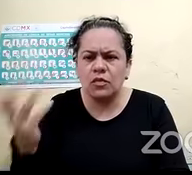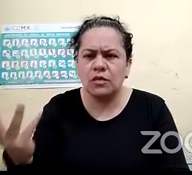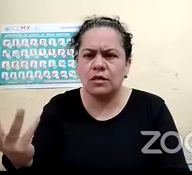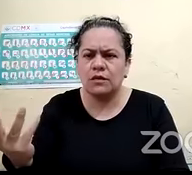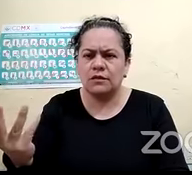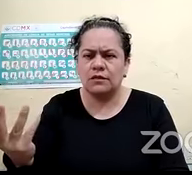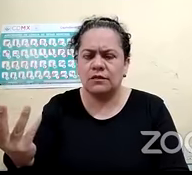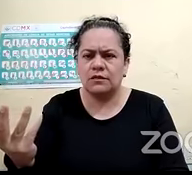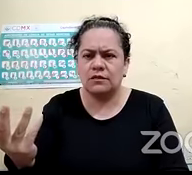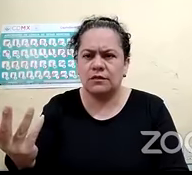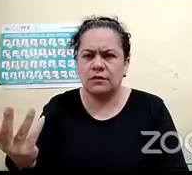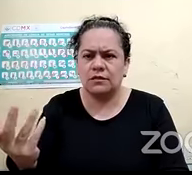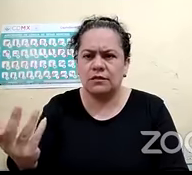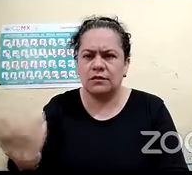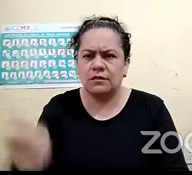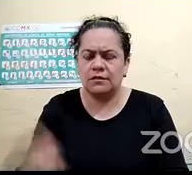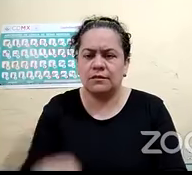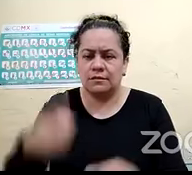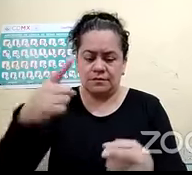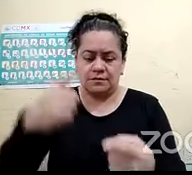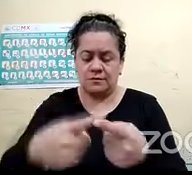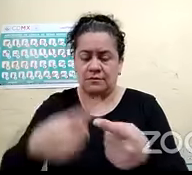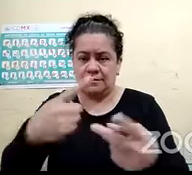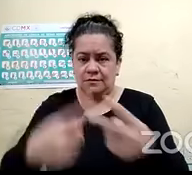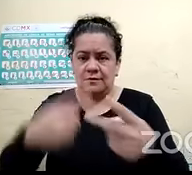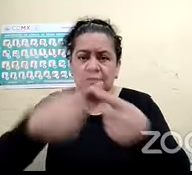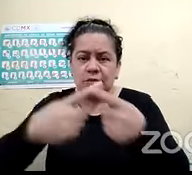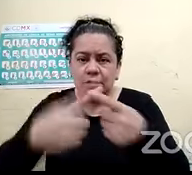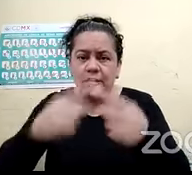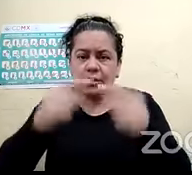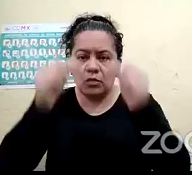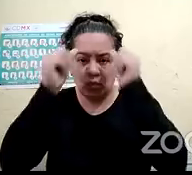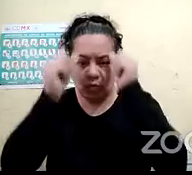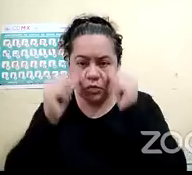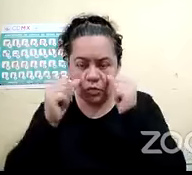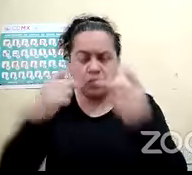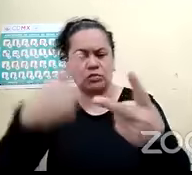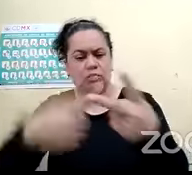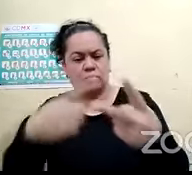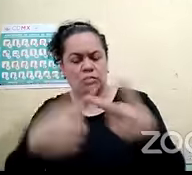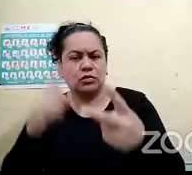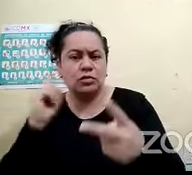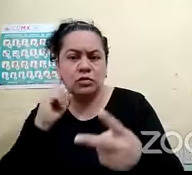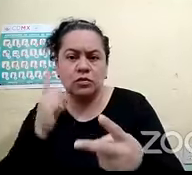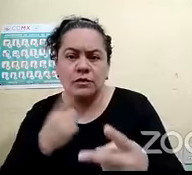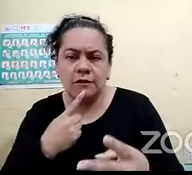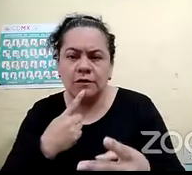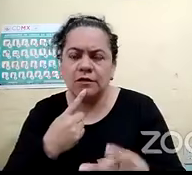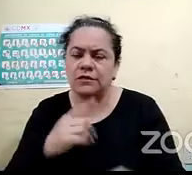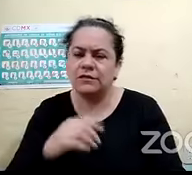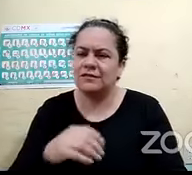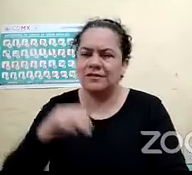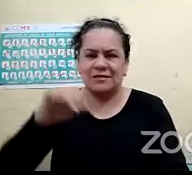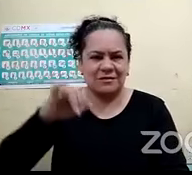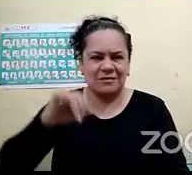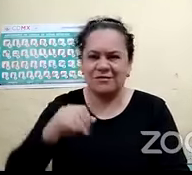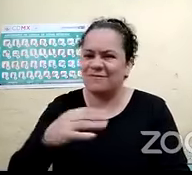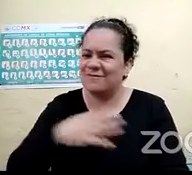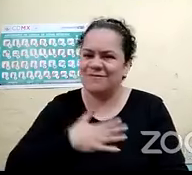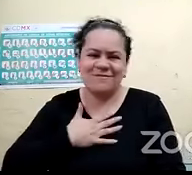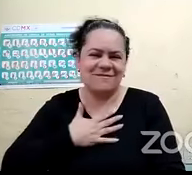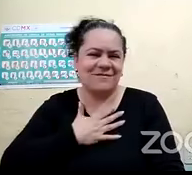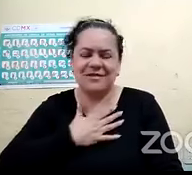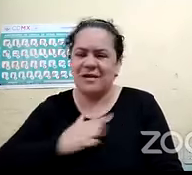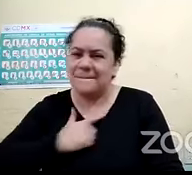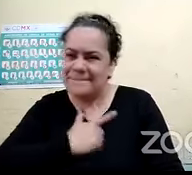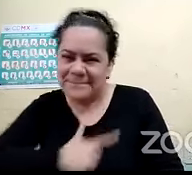vista o la pérdida de la audición. Yo amo todos los métodos de comunicación. Todos los